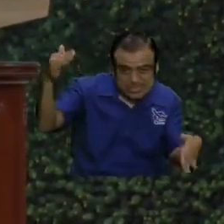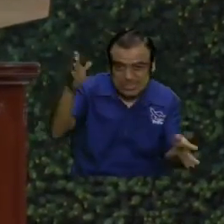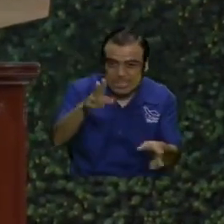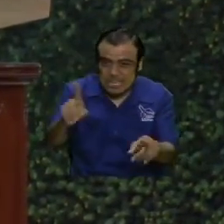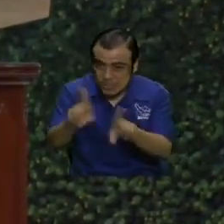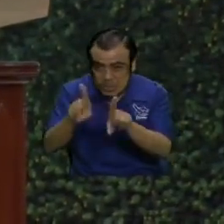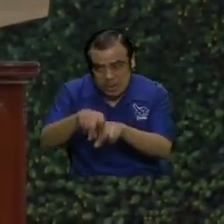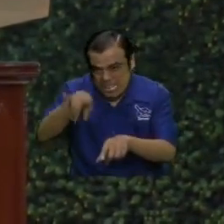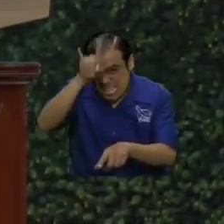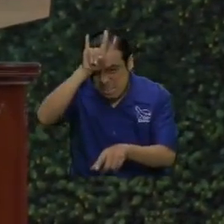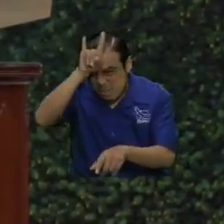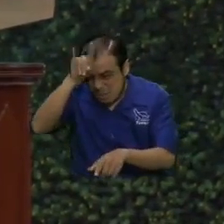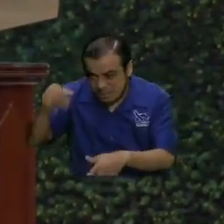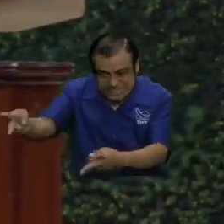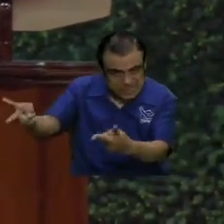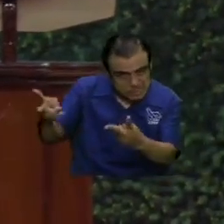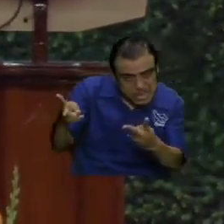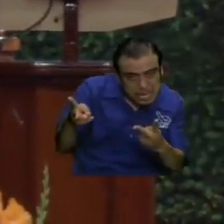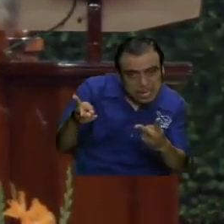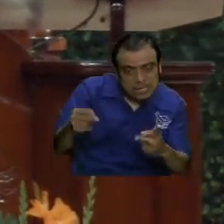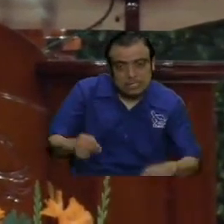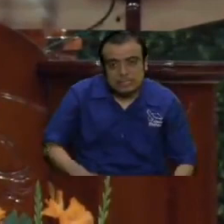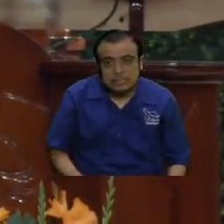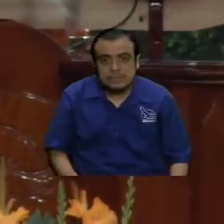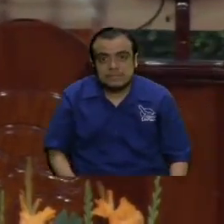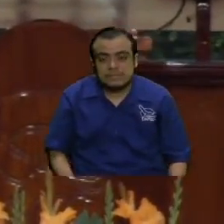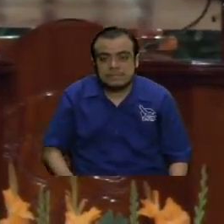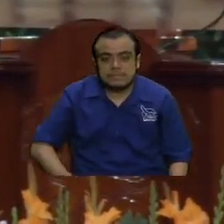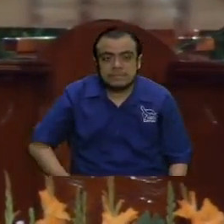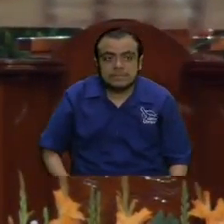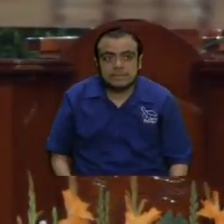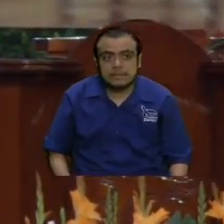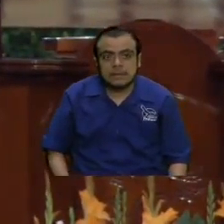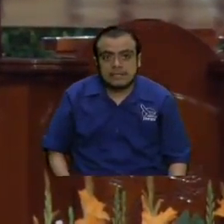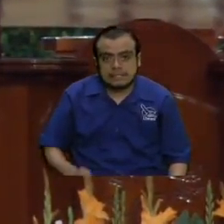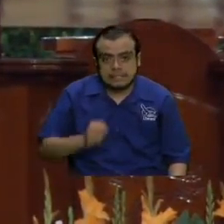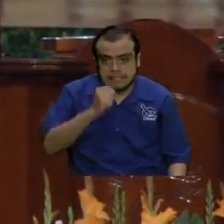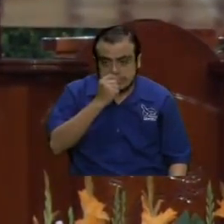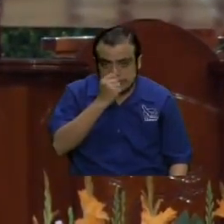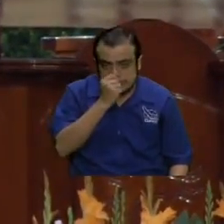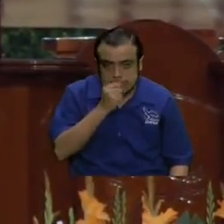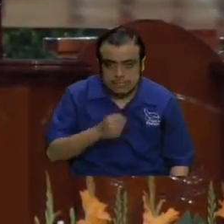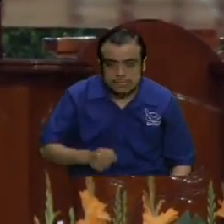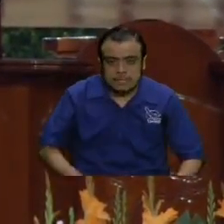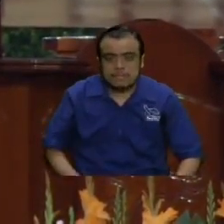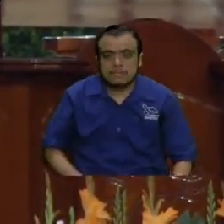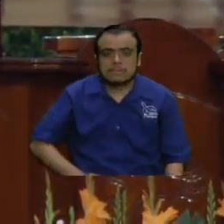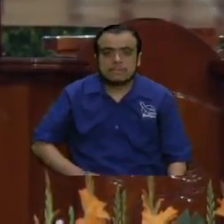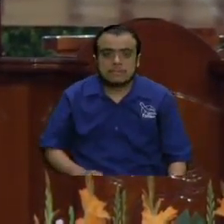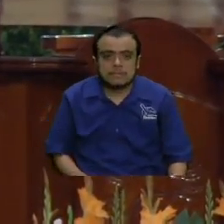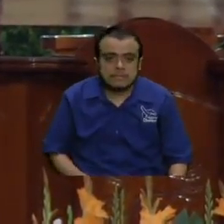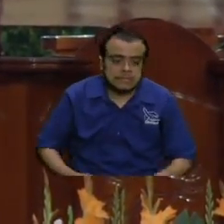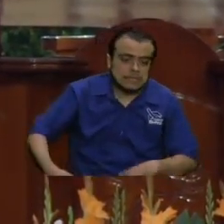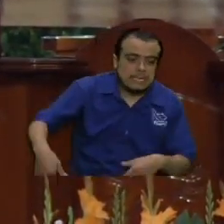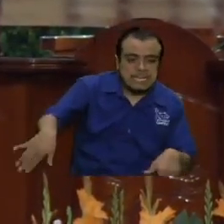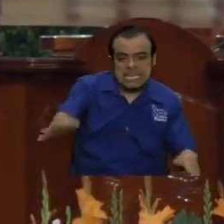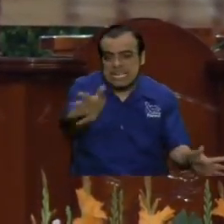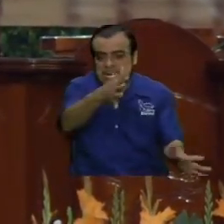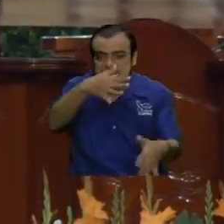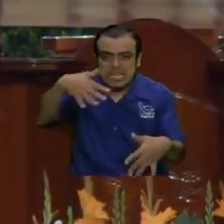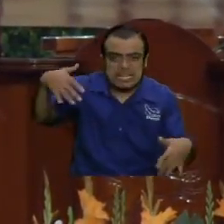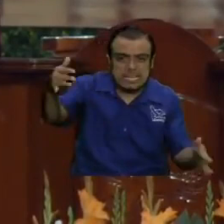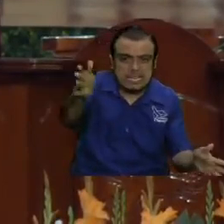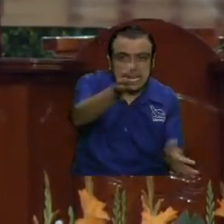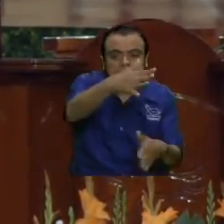cuentas sirven para aquello que el Señor se propuso. Entonces, empiezan, han azotado la iglesia